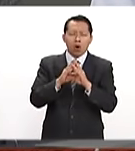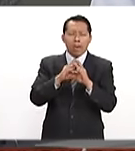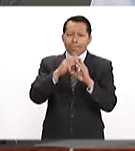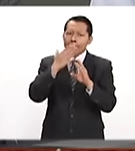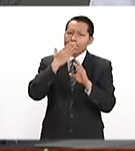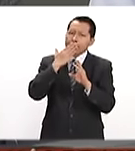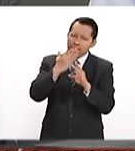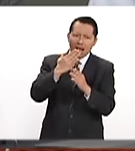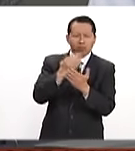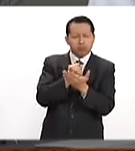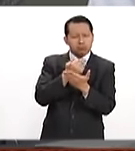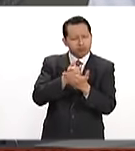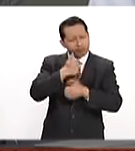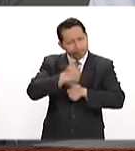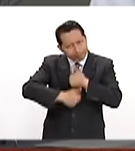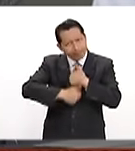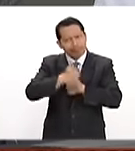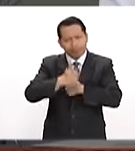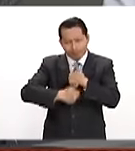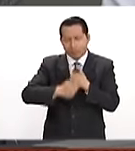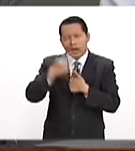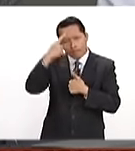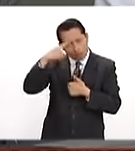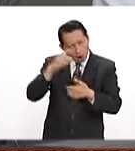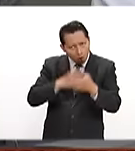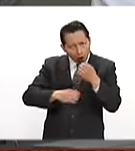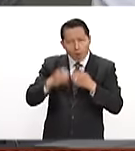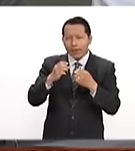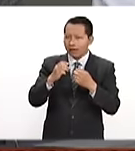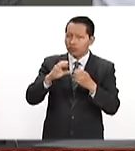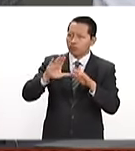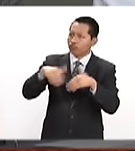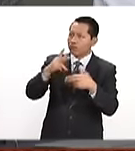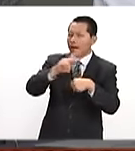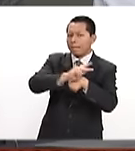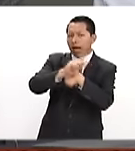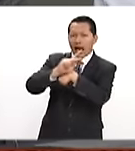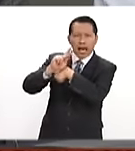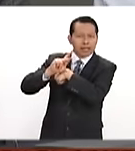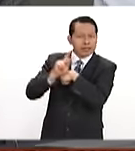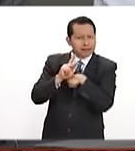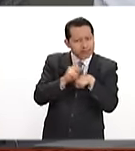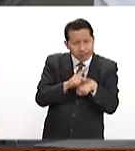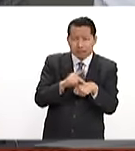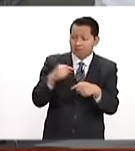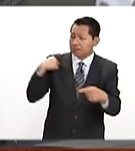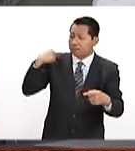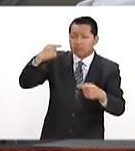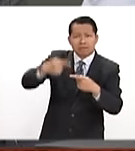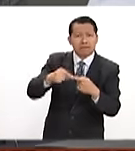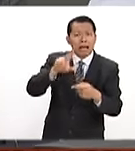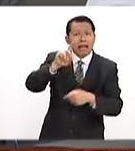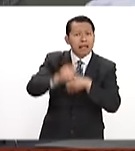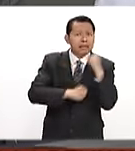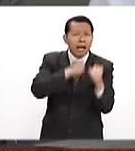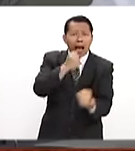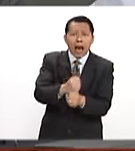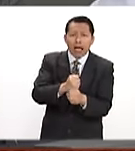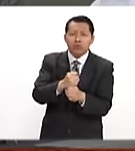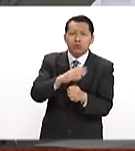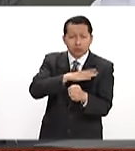materia de comercio exterior. Llevamos tres décadas negociando, modernizando, adecuando,